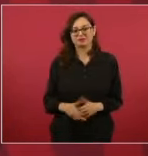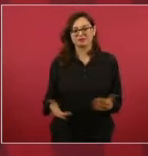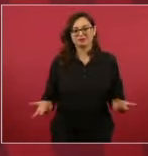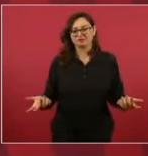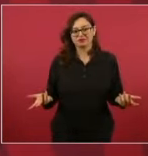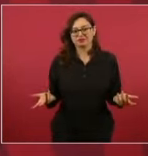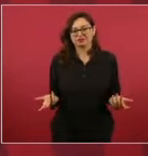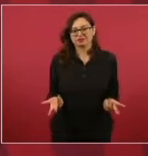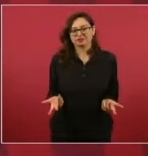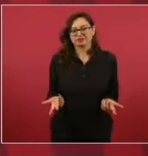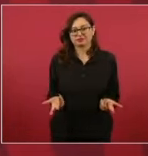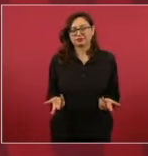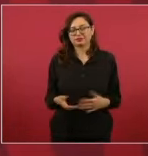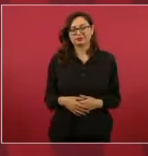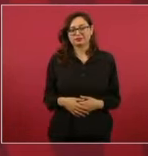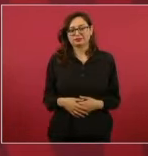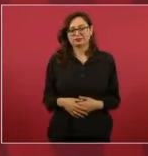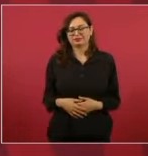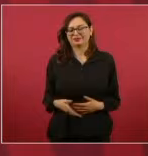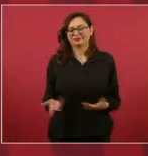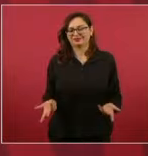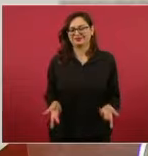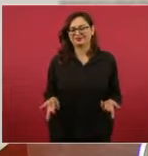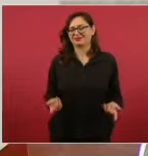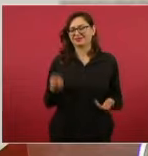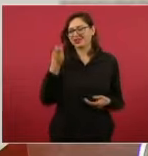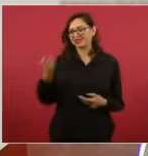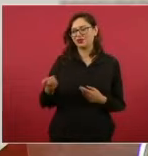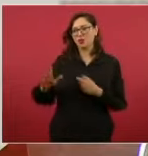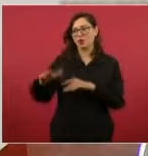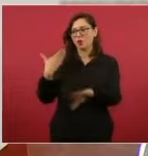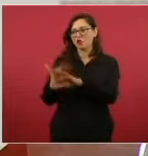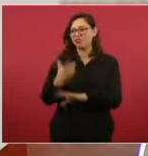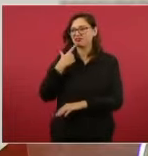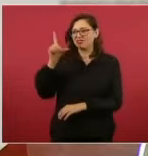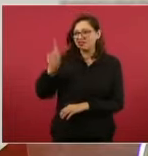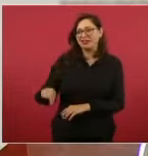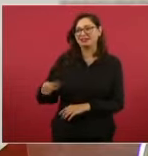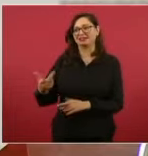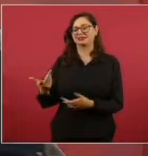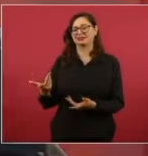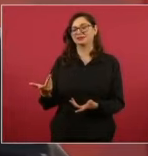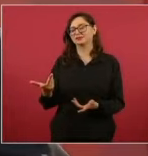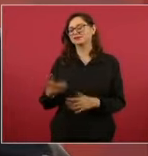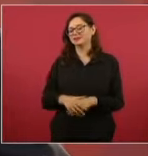humillar, vulnerar la dignidad de las personas.